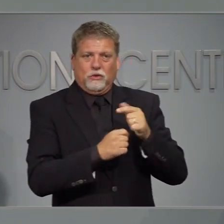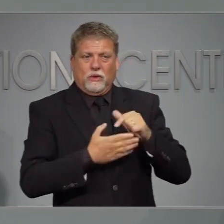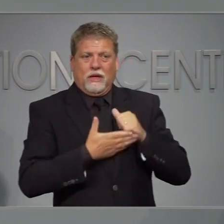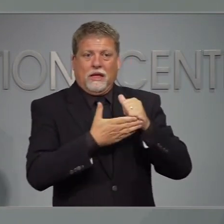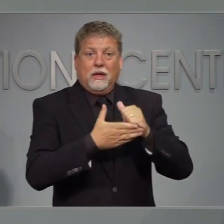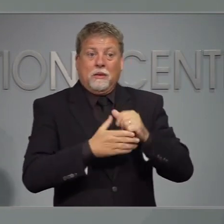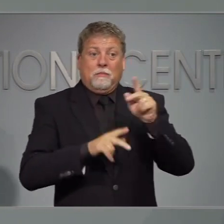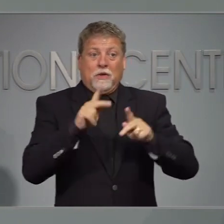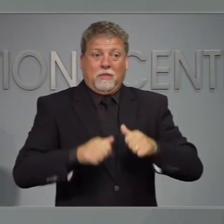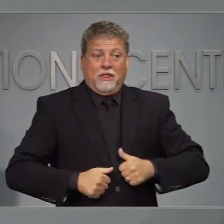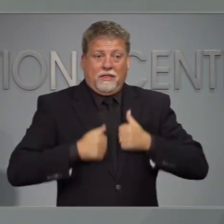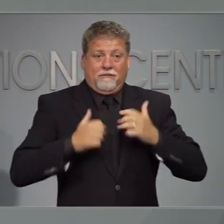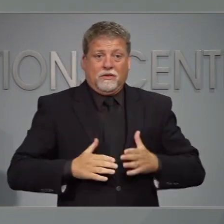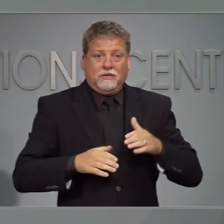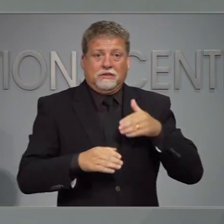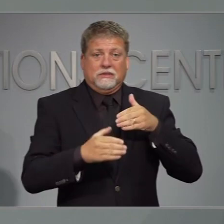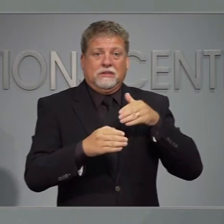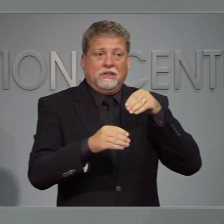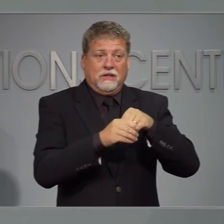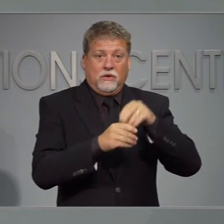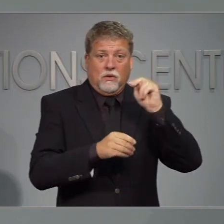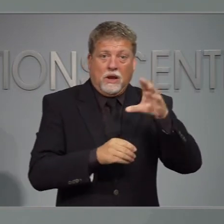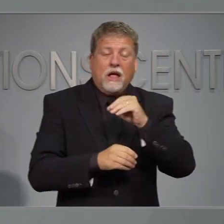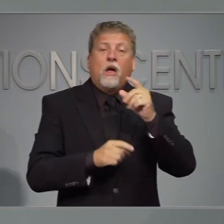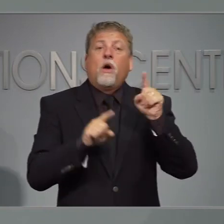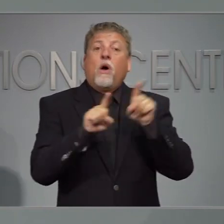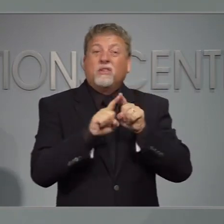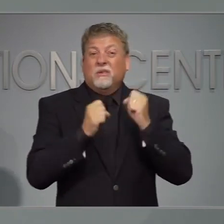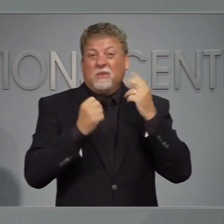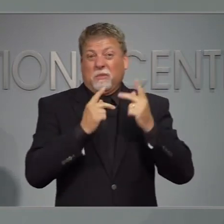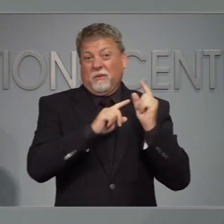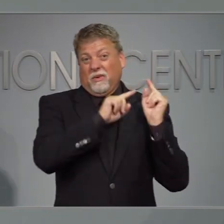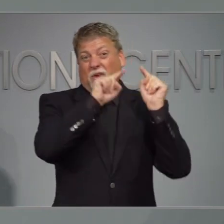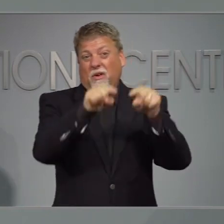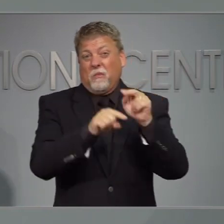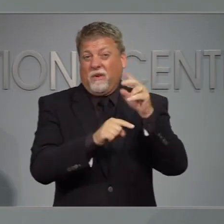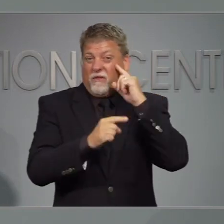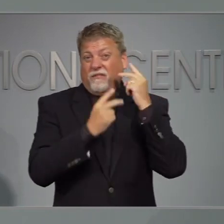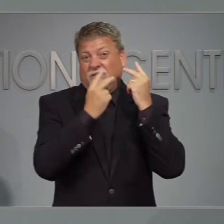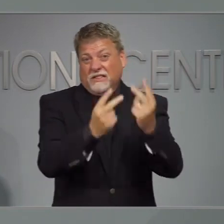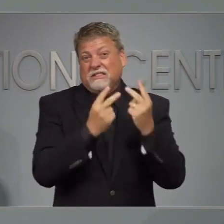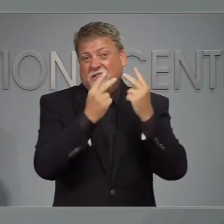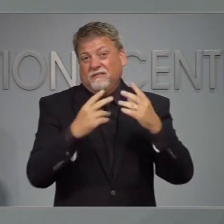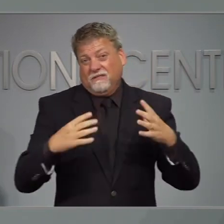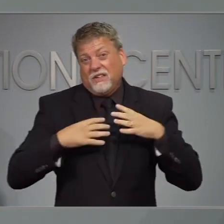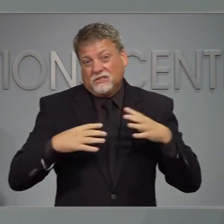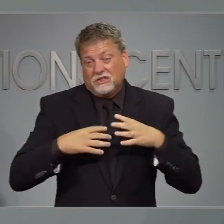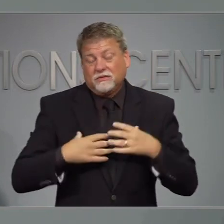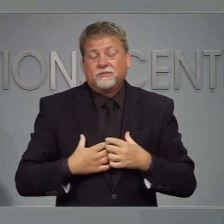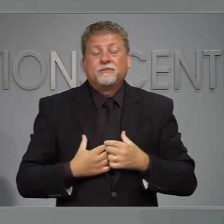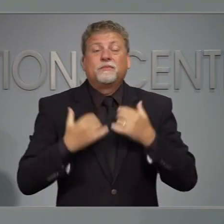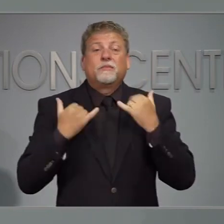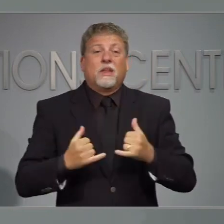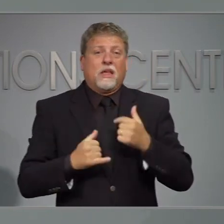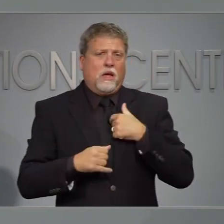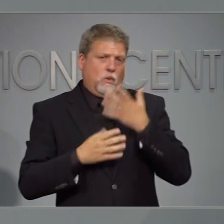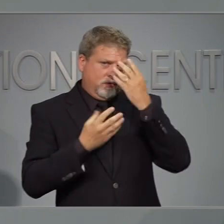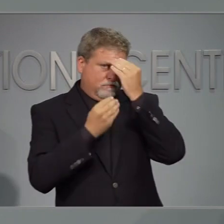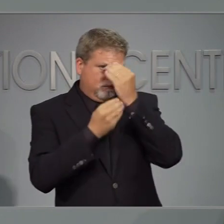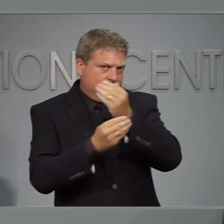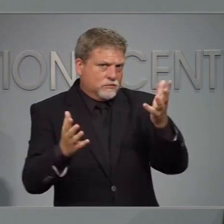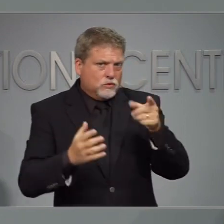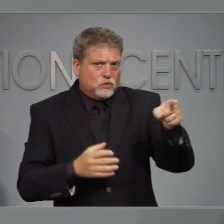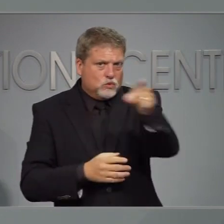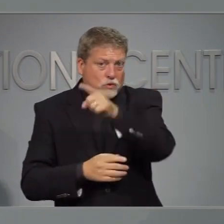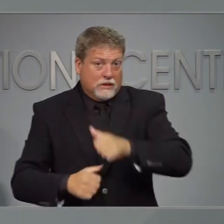asistir a los habitantes y a los visitantes también. Un mensaje para todos quienes actualmente viven en la